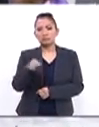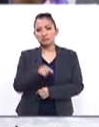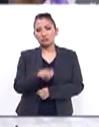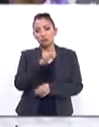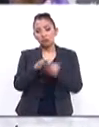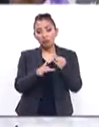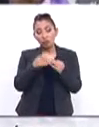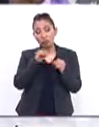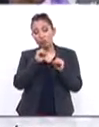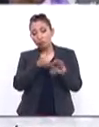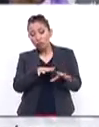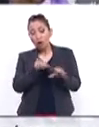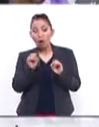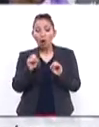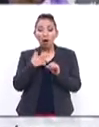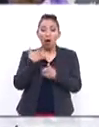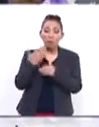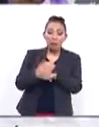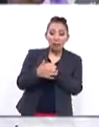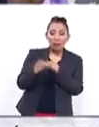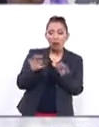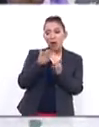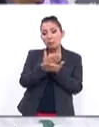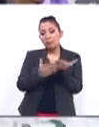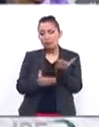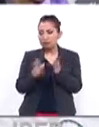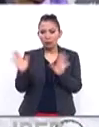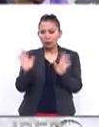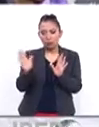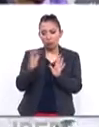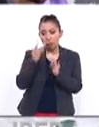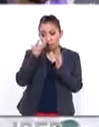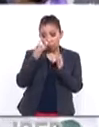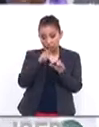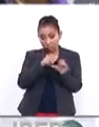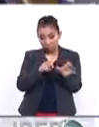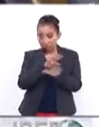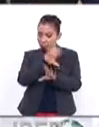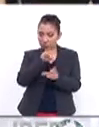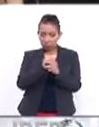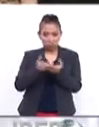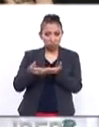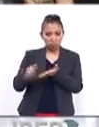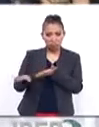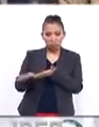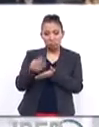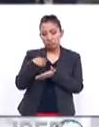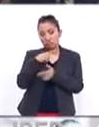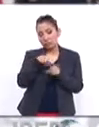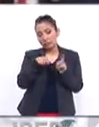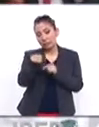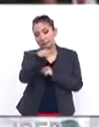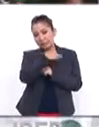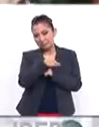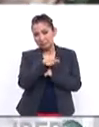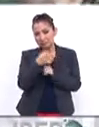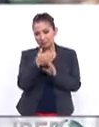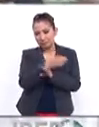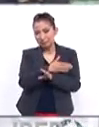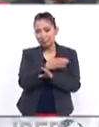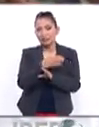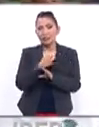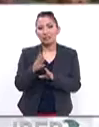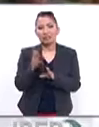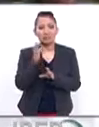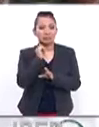todo o dejas todo. Es decir, no le van a dar mucha gente para presenciar nada más a partir de los ecos de la crisis que hubo en